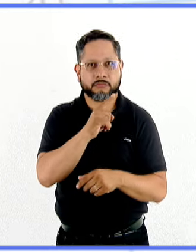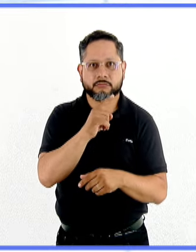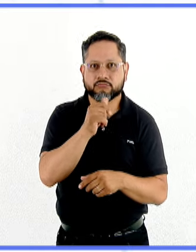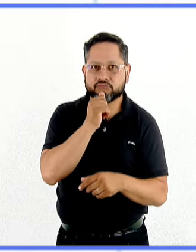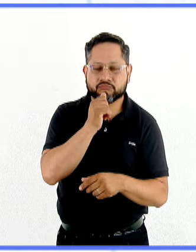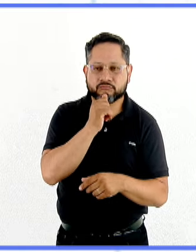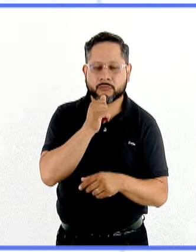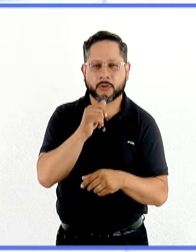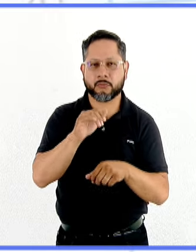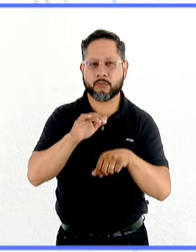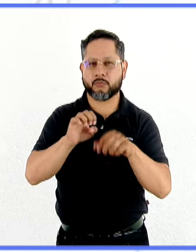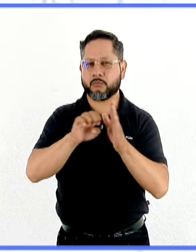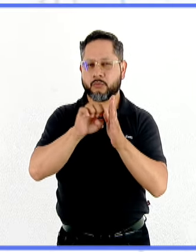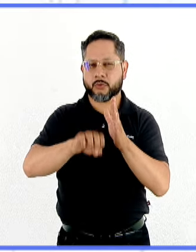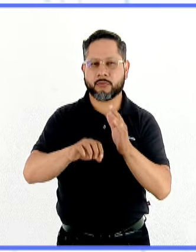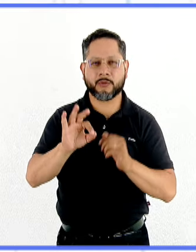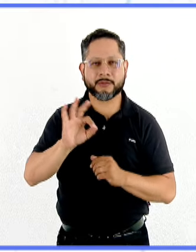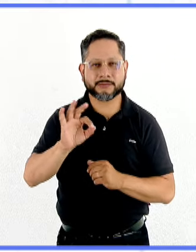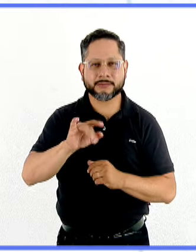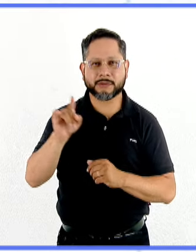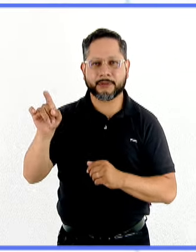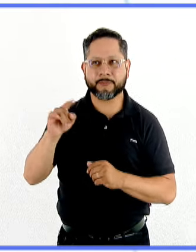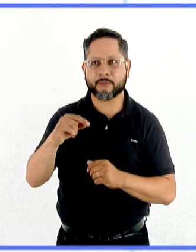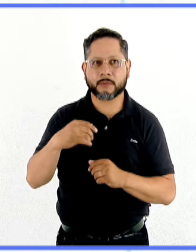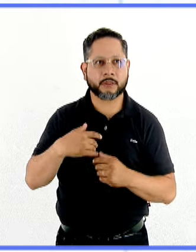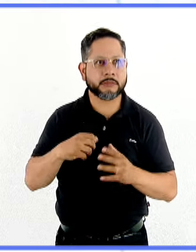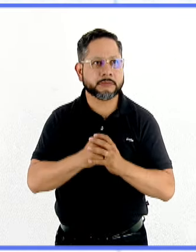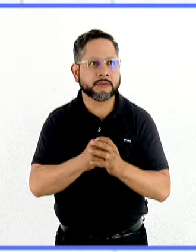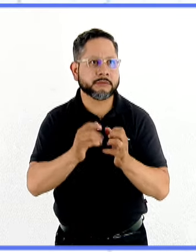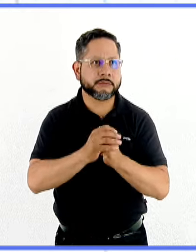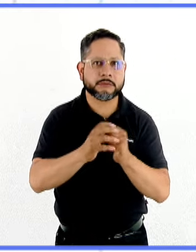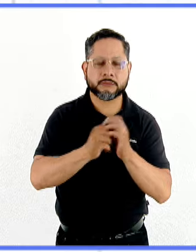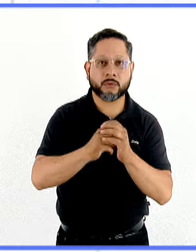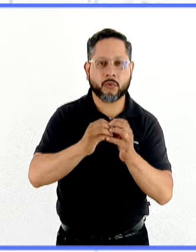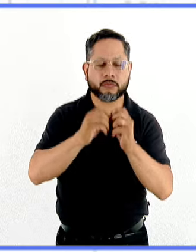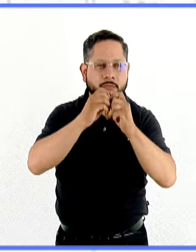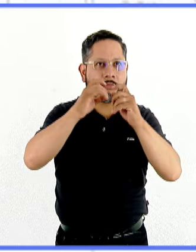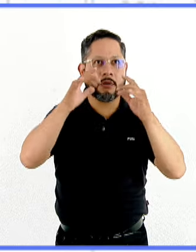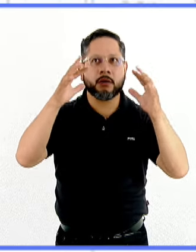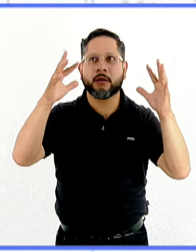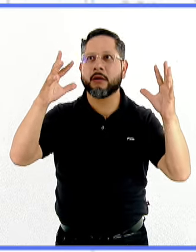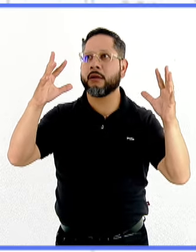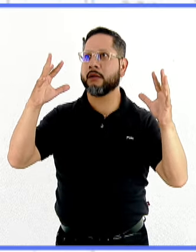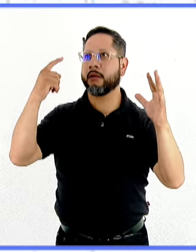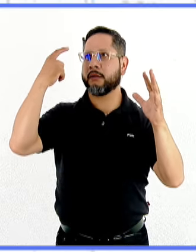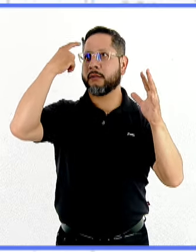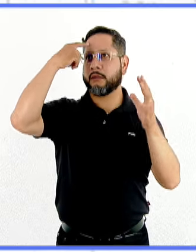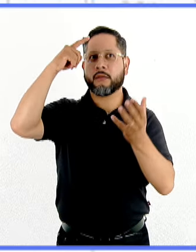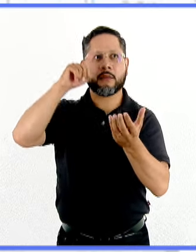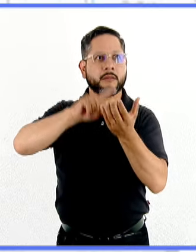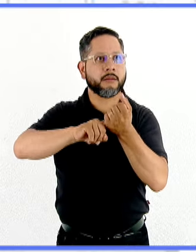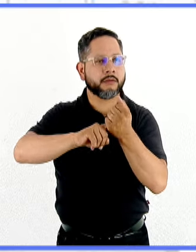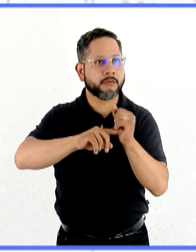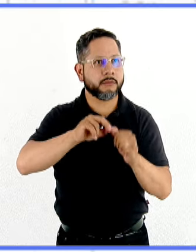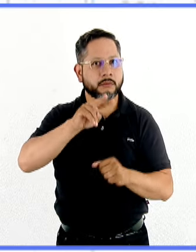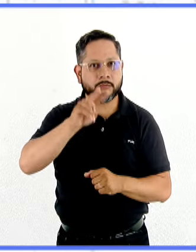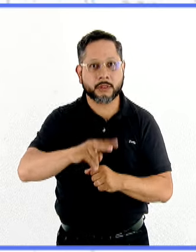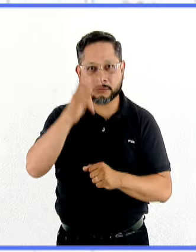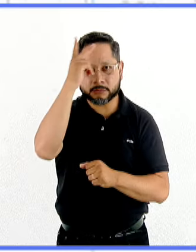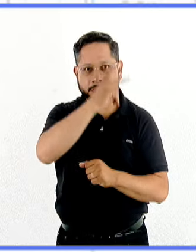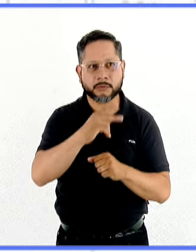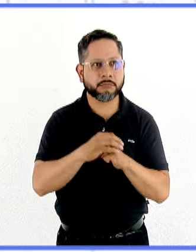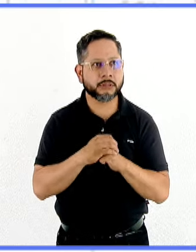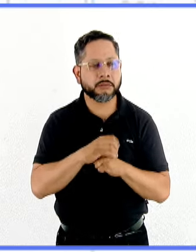estamos hablando de una situación de psicosis, de esquizofrenia, hay mucho miedo también y mucha